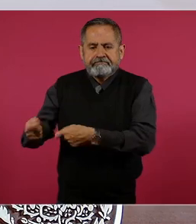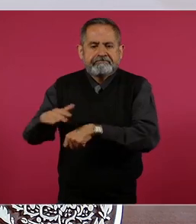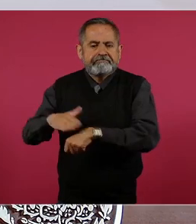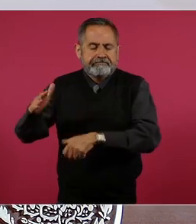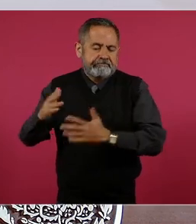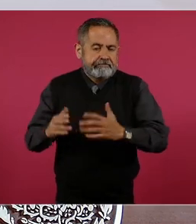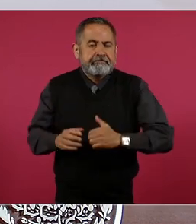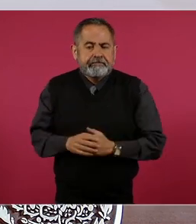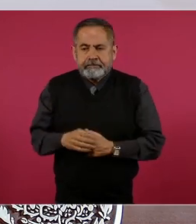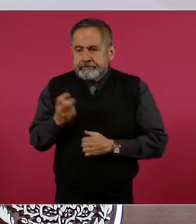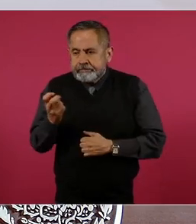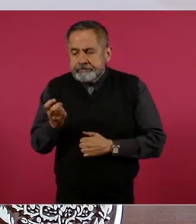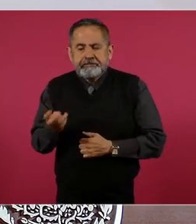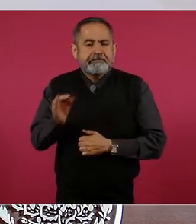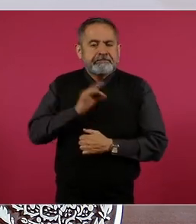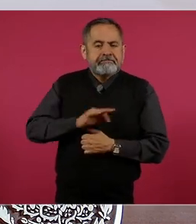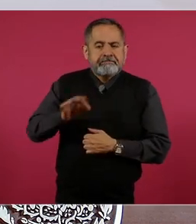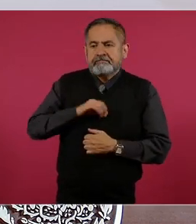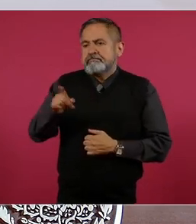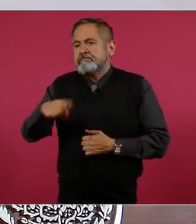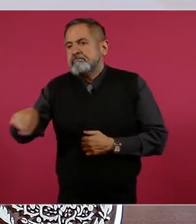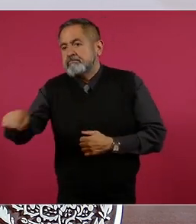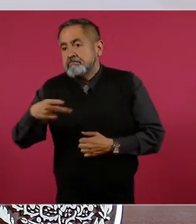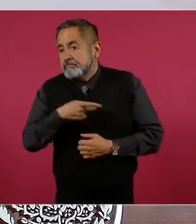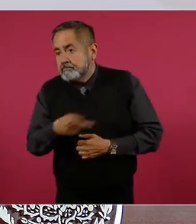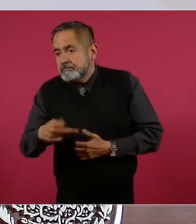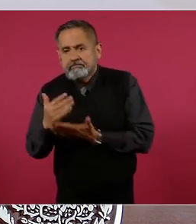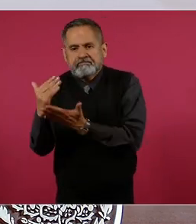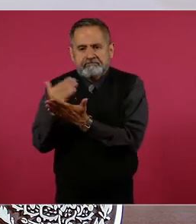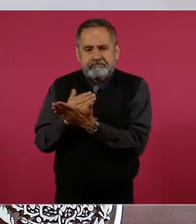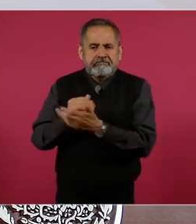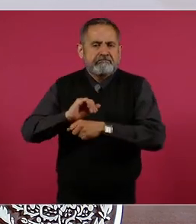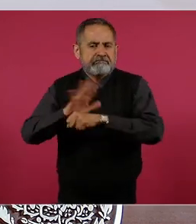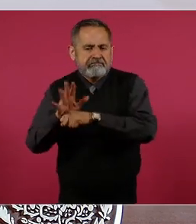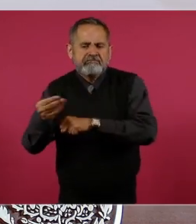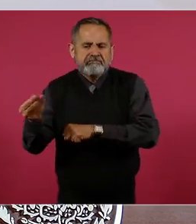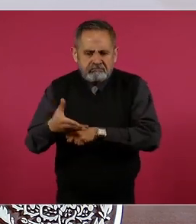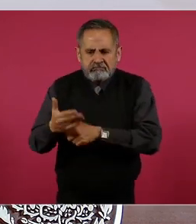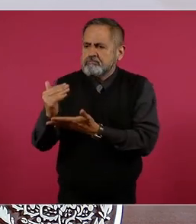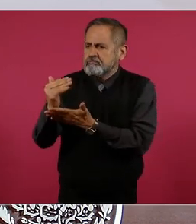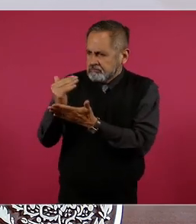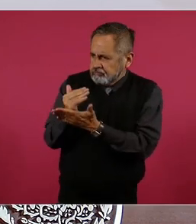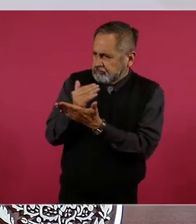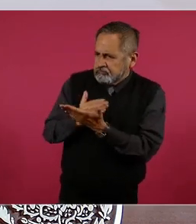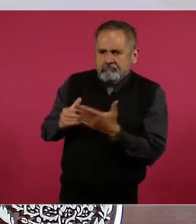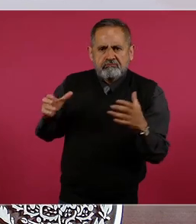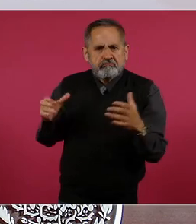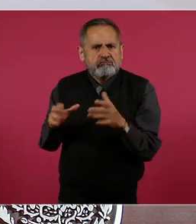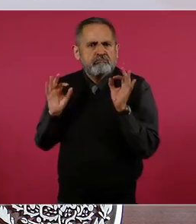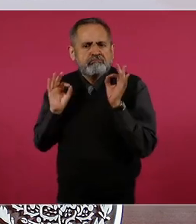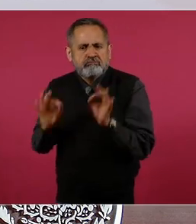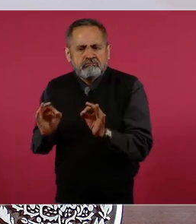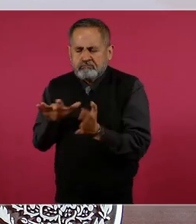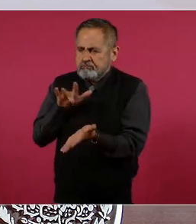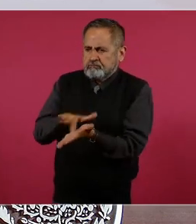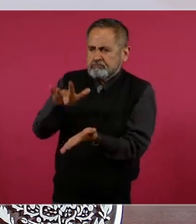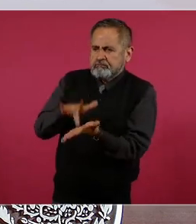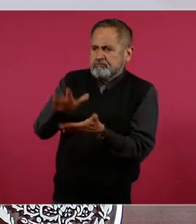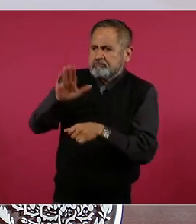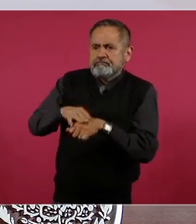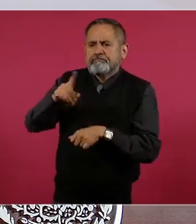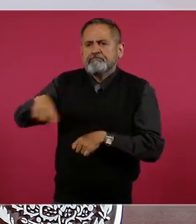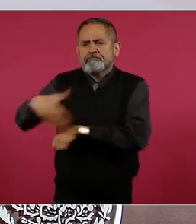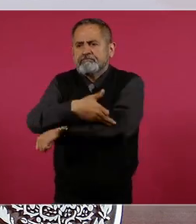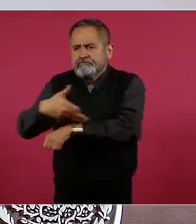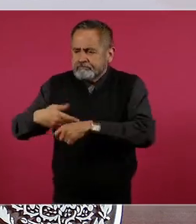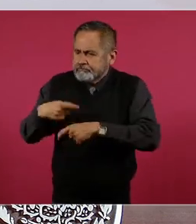Eso nos ha permitido disminuir la pobreza aún con la pandemia y aumentar el apoyo para los ingresos familiares.